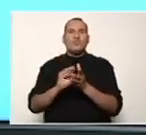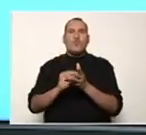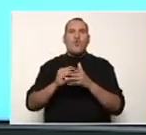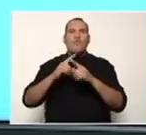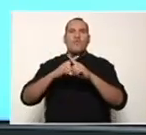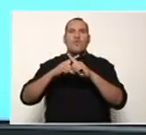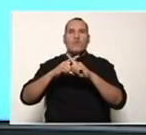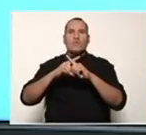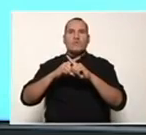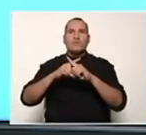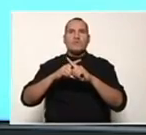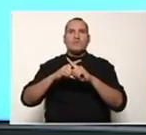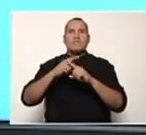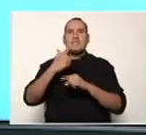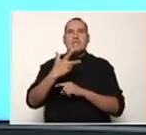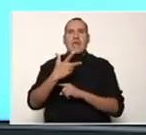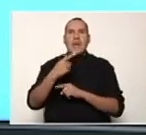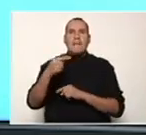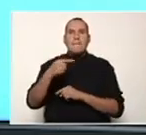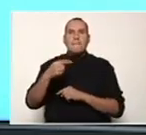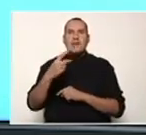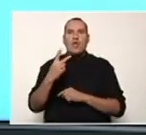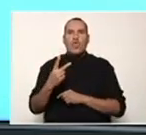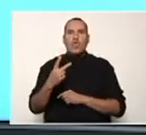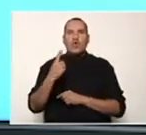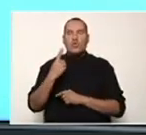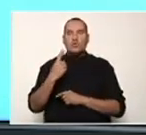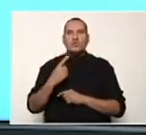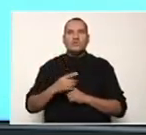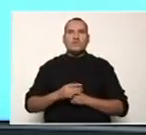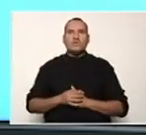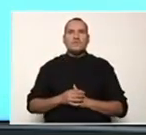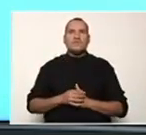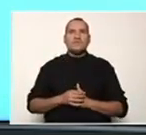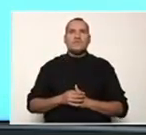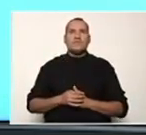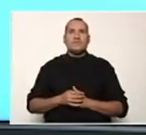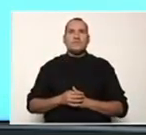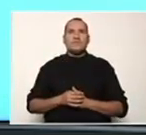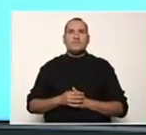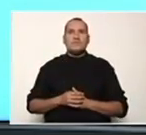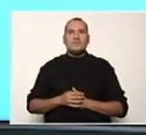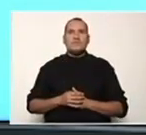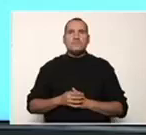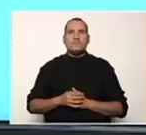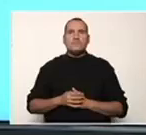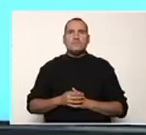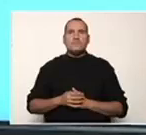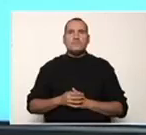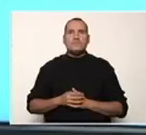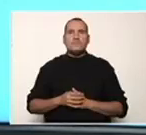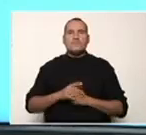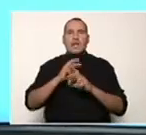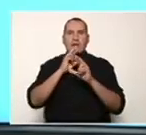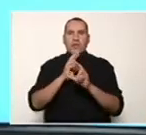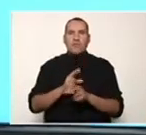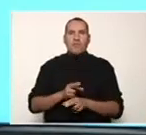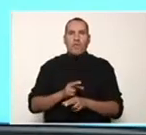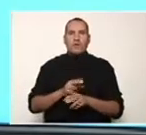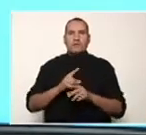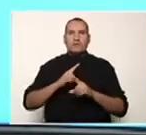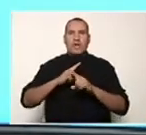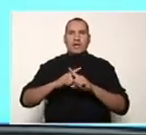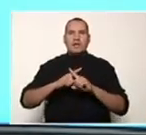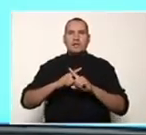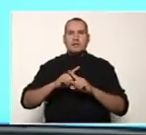y resto los exponentes. 3 menos 2, 1. Se sobreentiende que es 1 y entonces eso iría